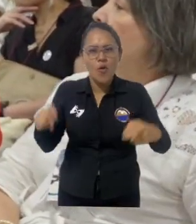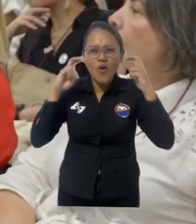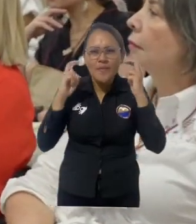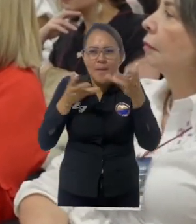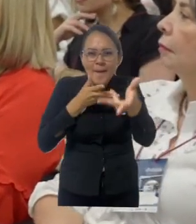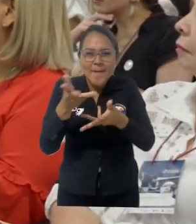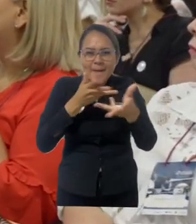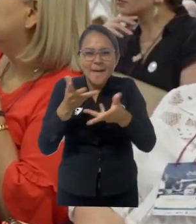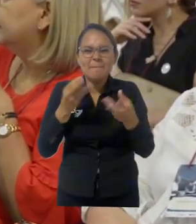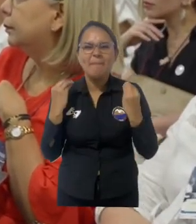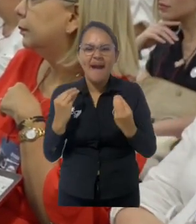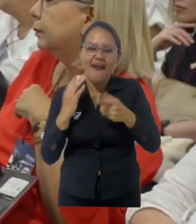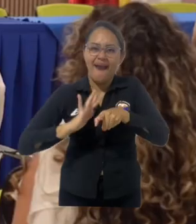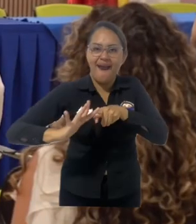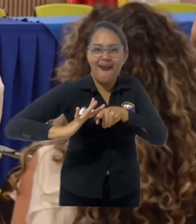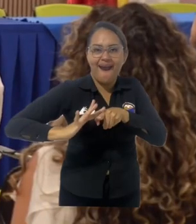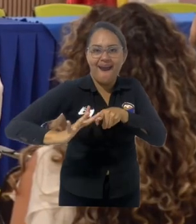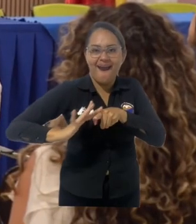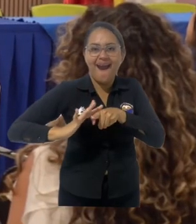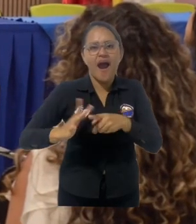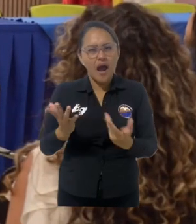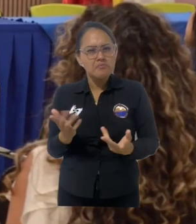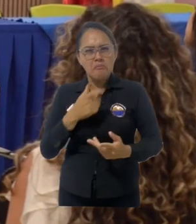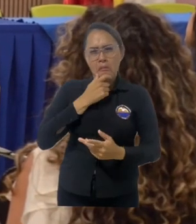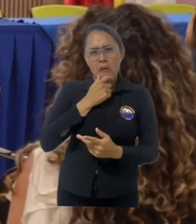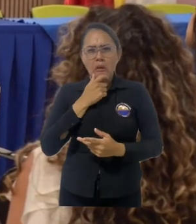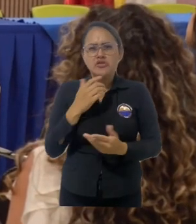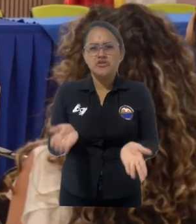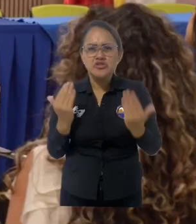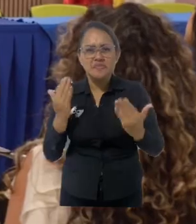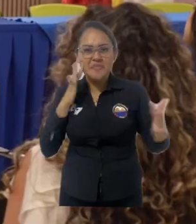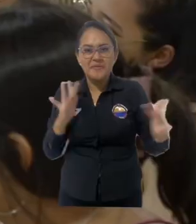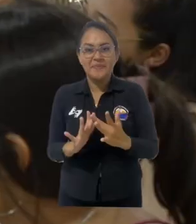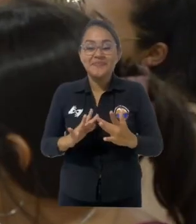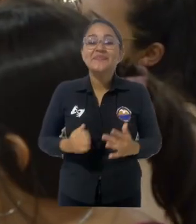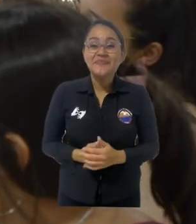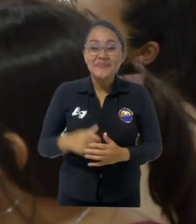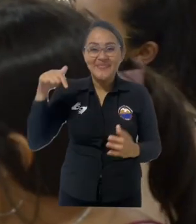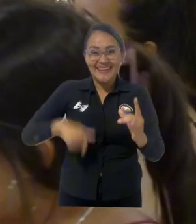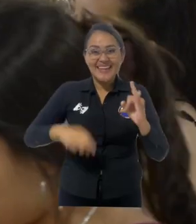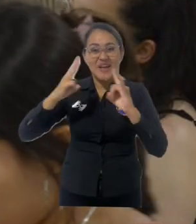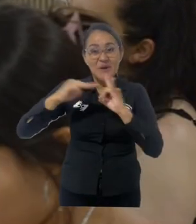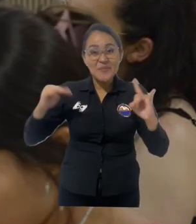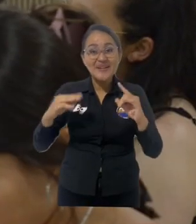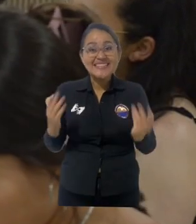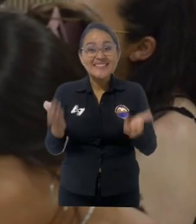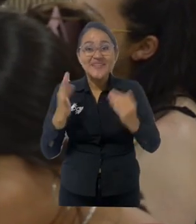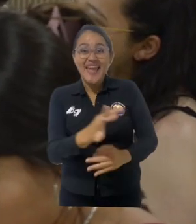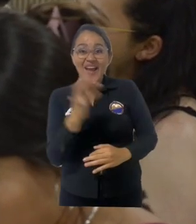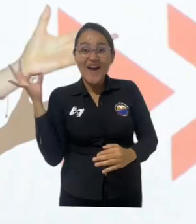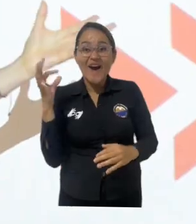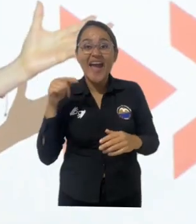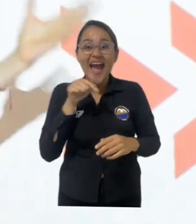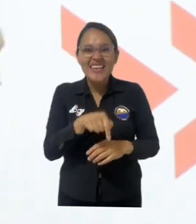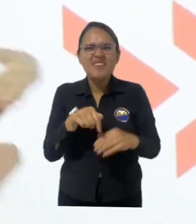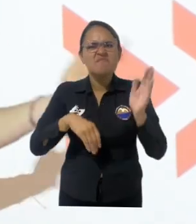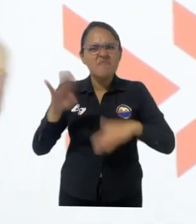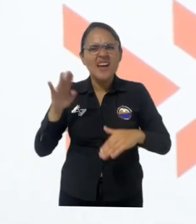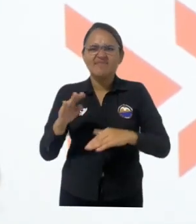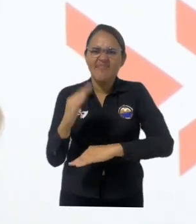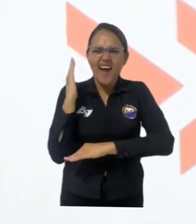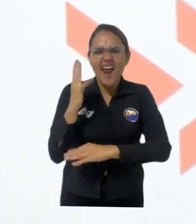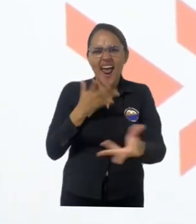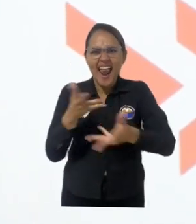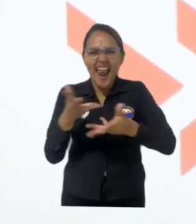tenemos presencia del Cauca, tenemos presencia de otros departamentos, y esto nos lleva a generar estos conocimientos y poderlos